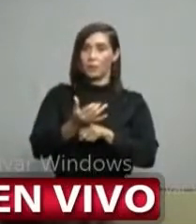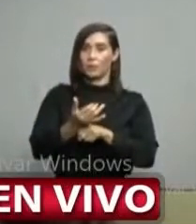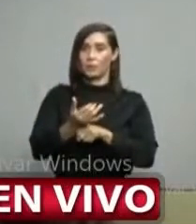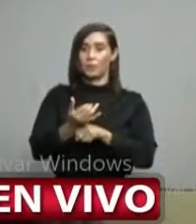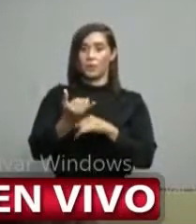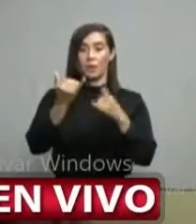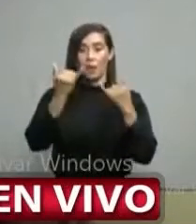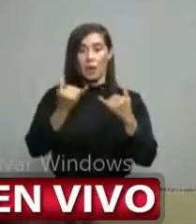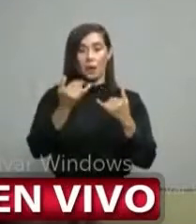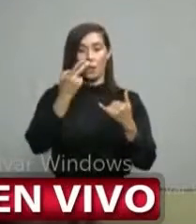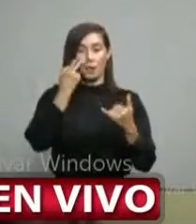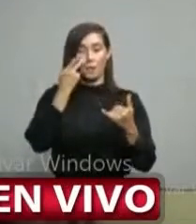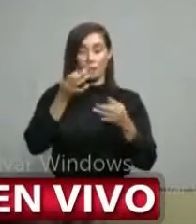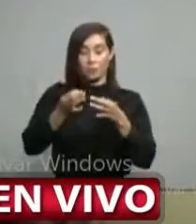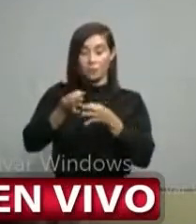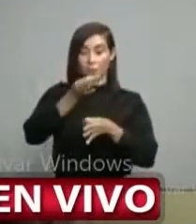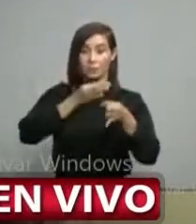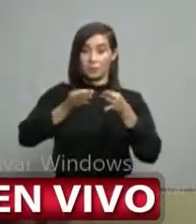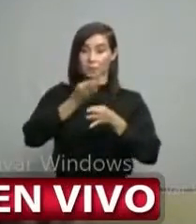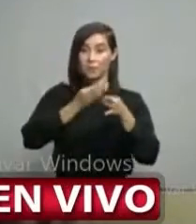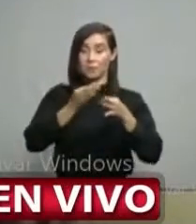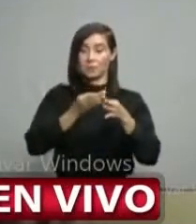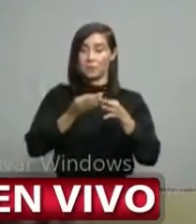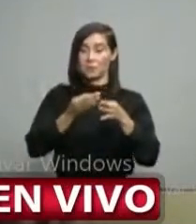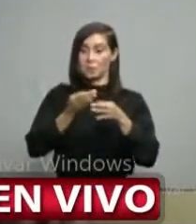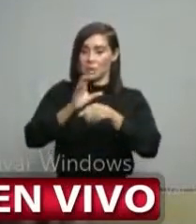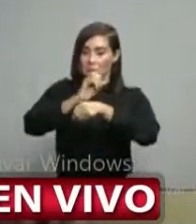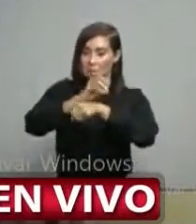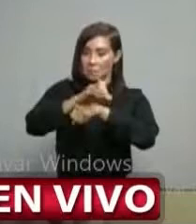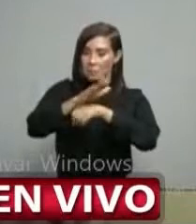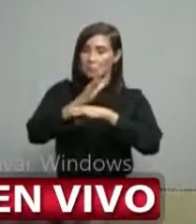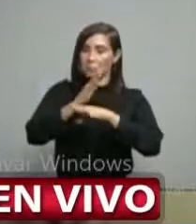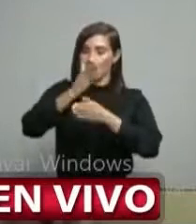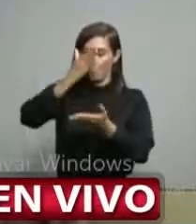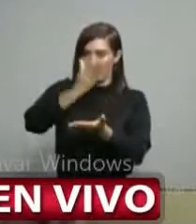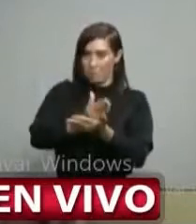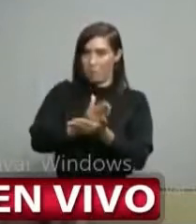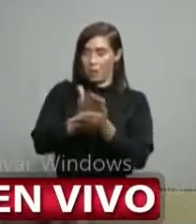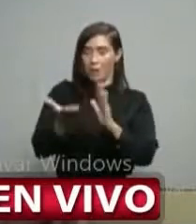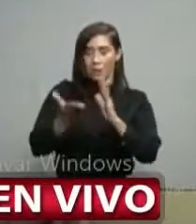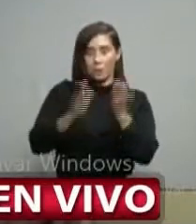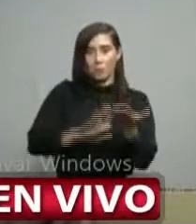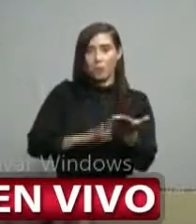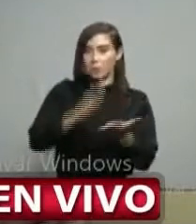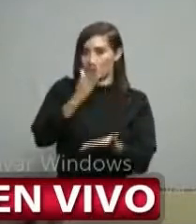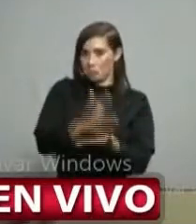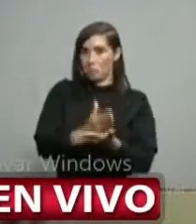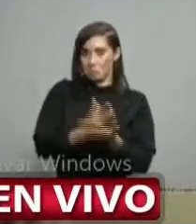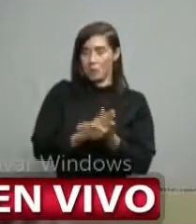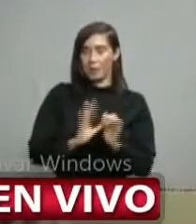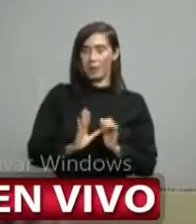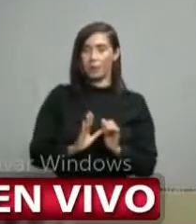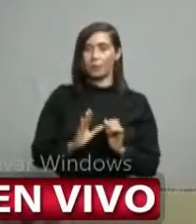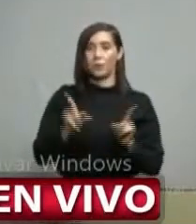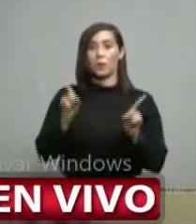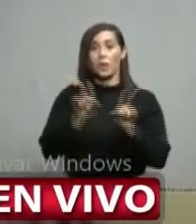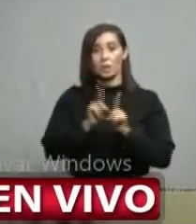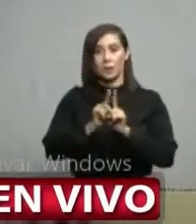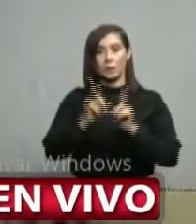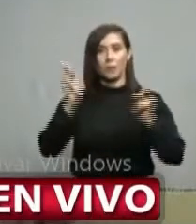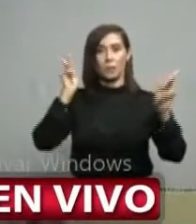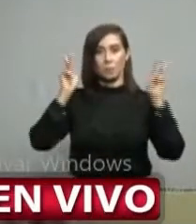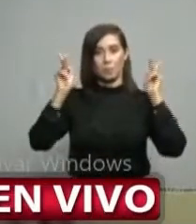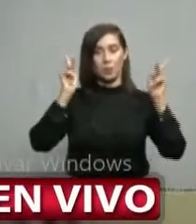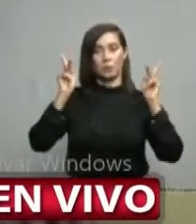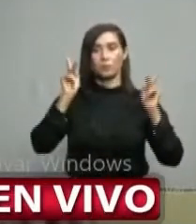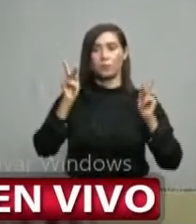ahora un mínimo de infectados y cero fallecimientos desde hace alrededor de 17 días. Lo mismo sucedió con Puerto